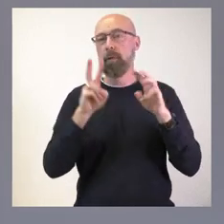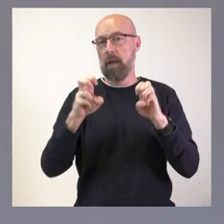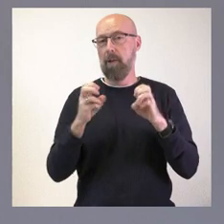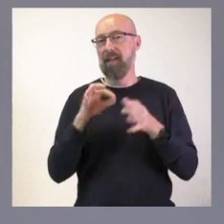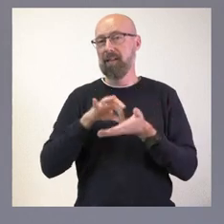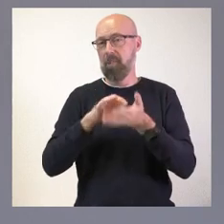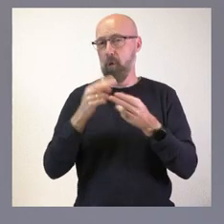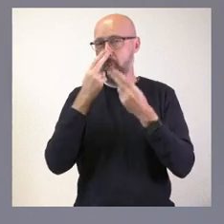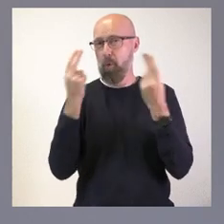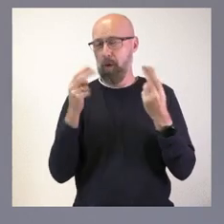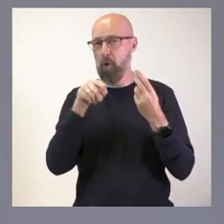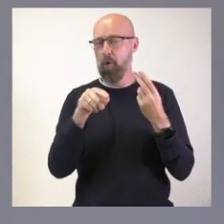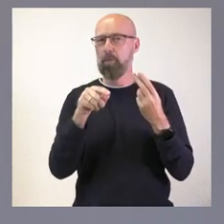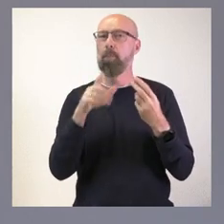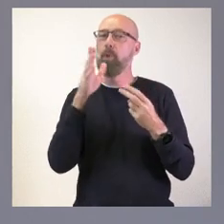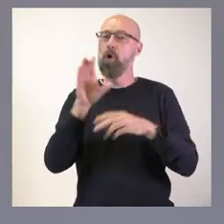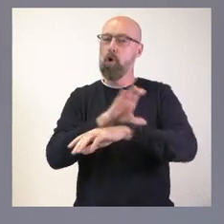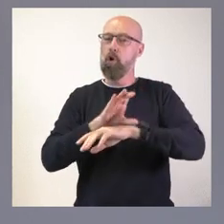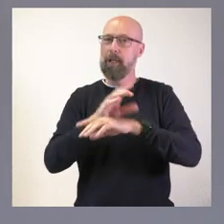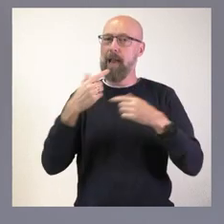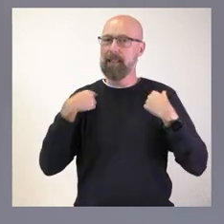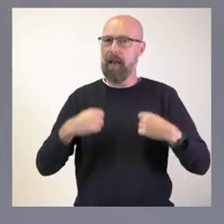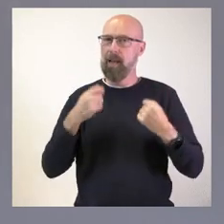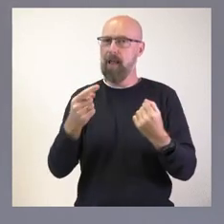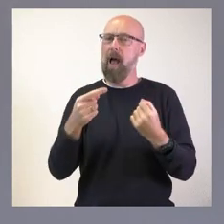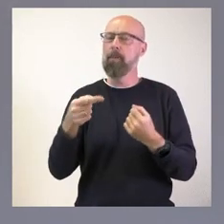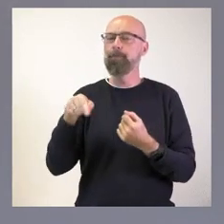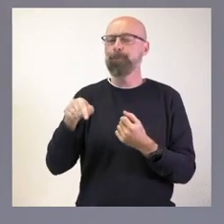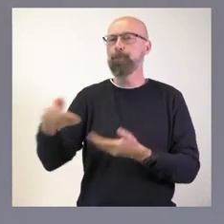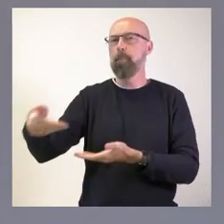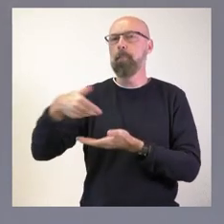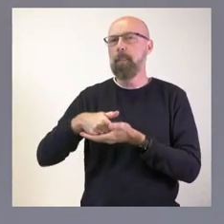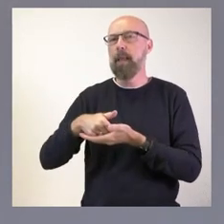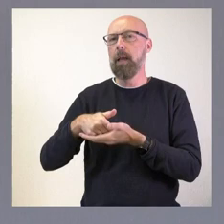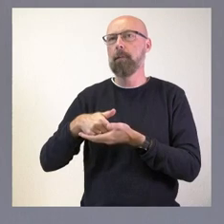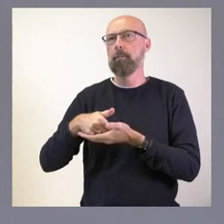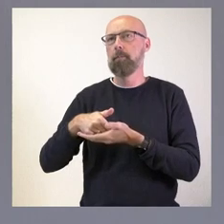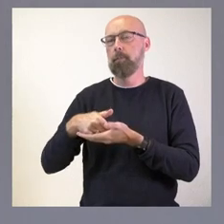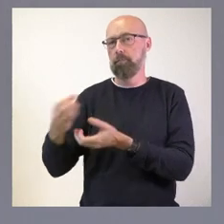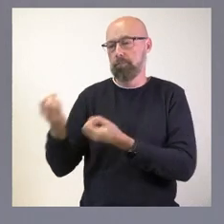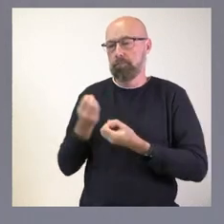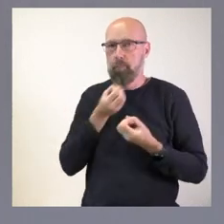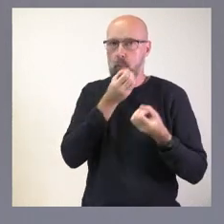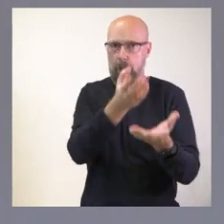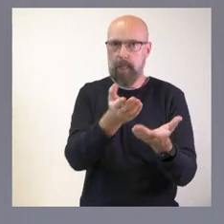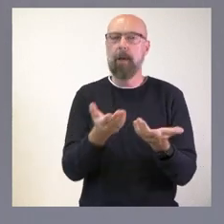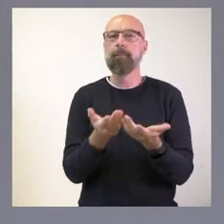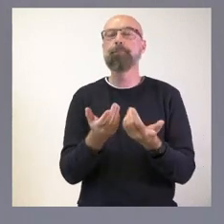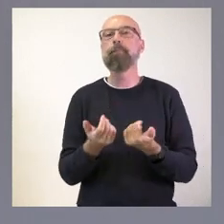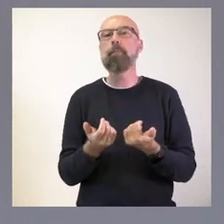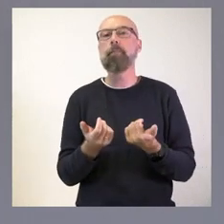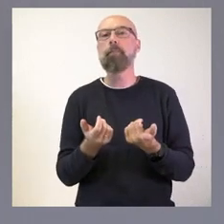Desde la Consejería de Sanidad nos solicitan y solicitan que yo se lo diga a ustedes que hay una